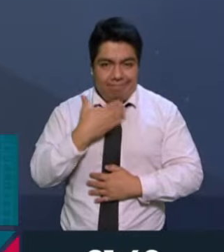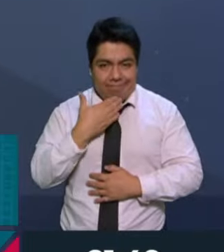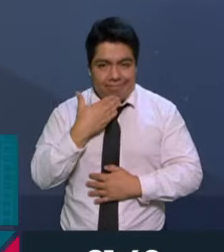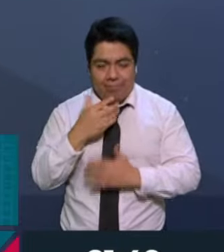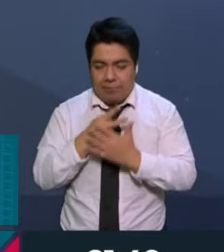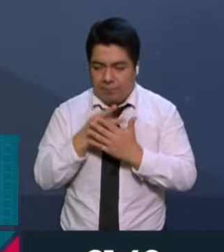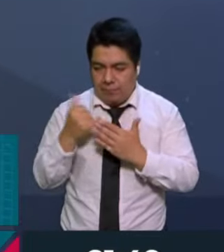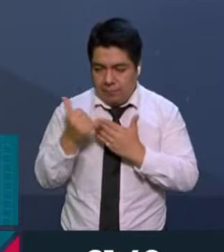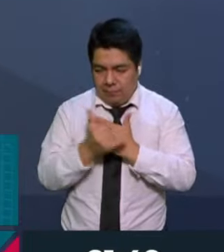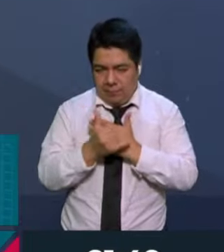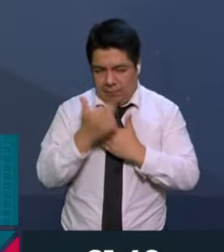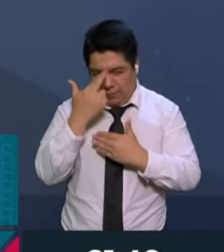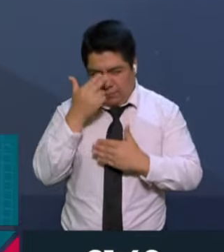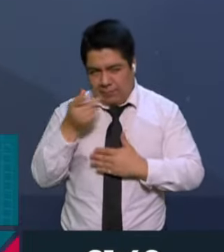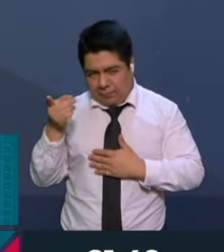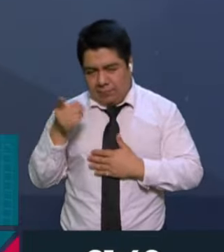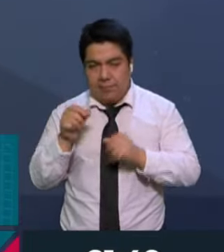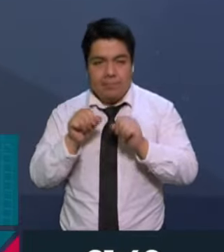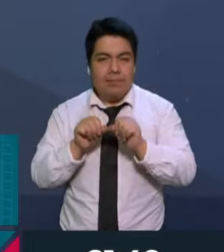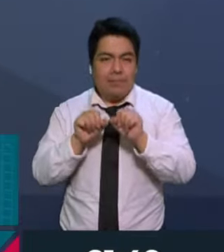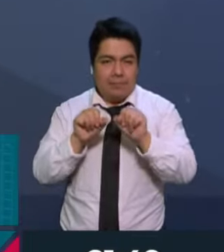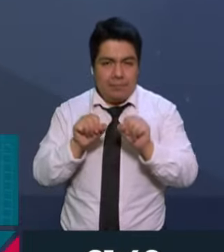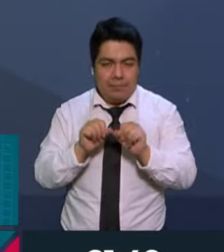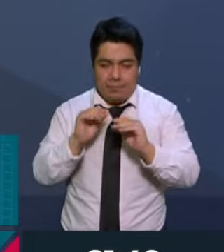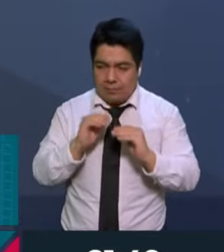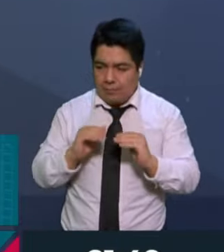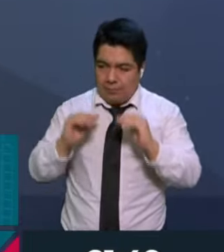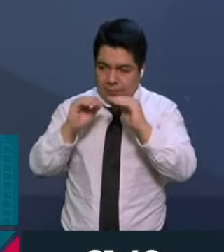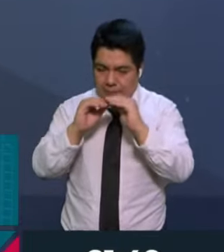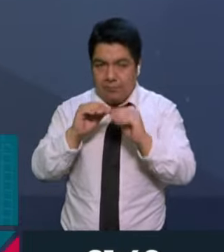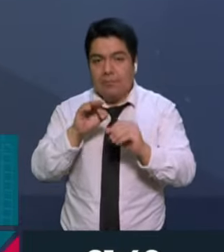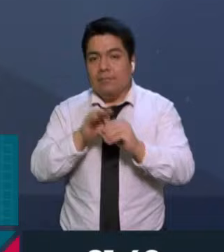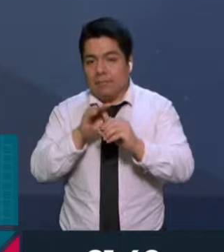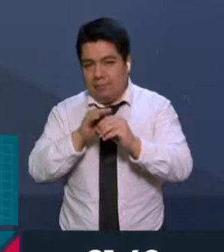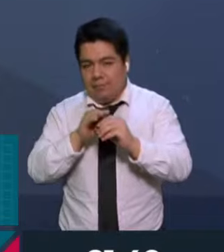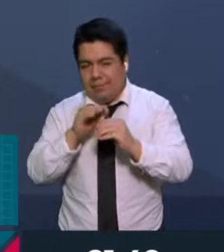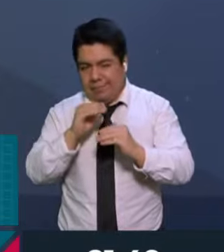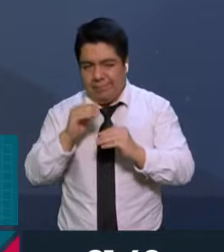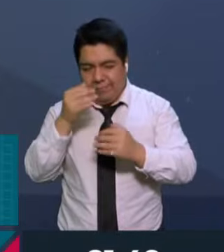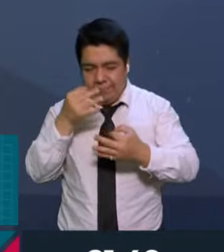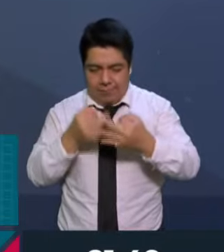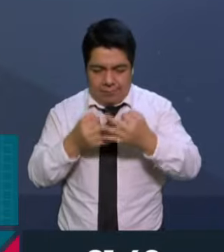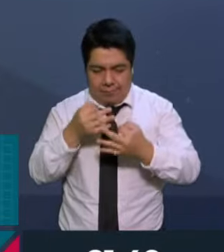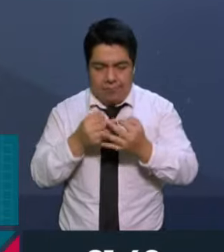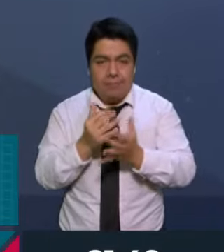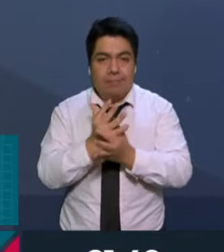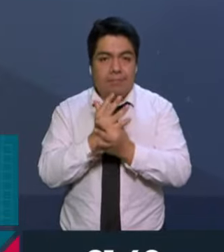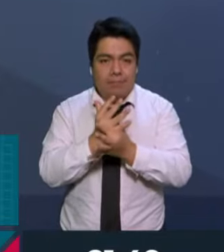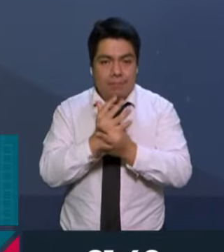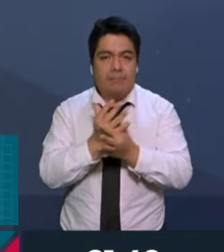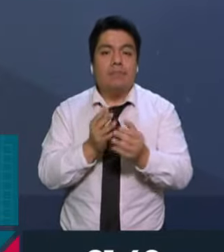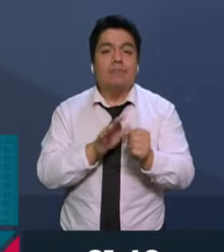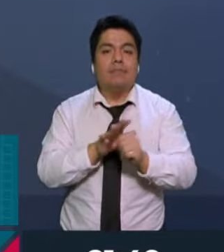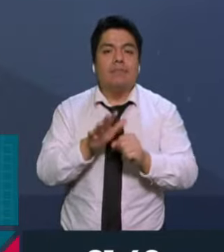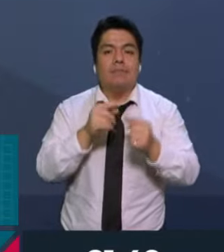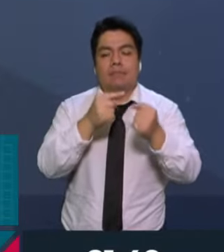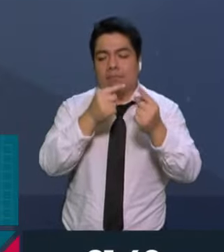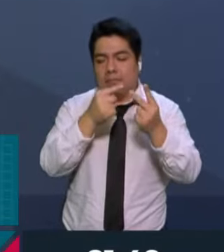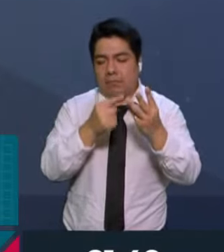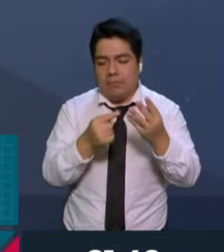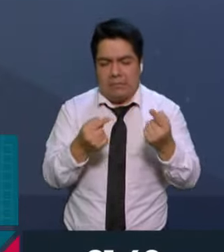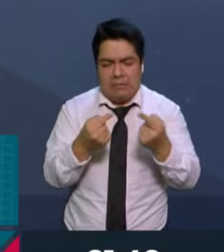proyecto que ha publicado la Sala Superior del Tribunal Electoral, señala por ejemplo que hay múltiples